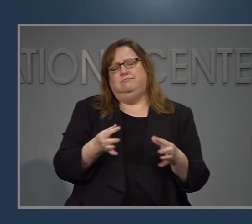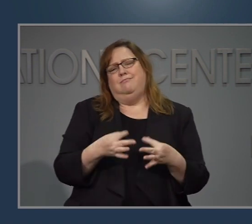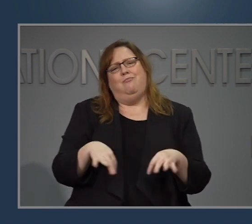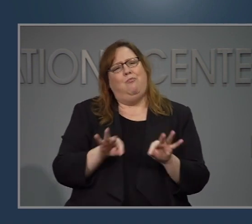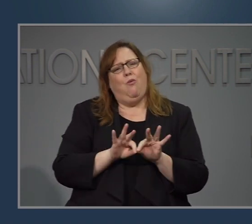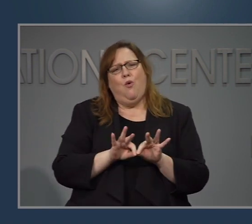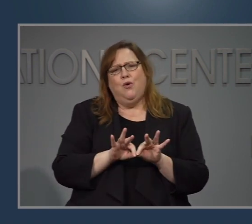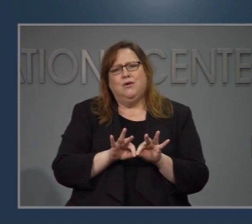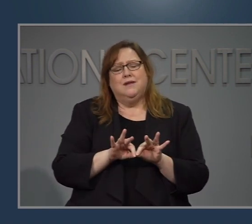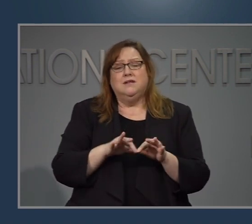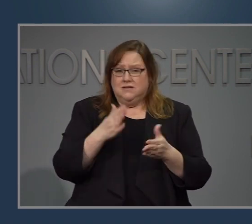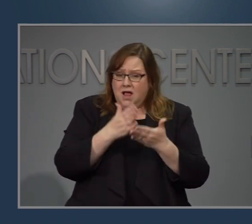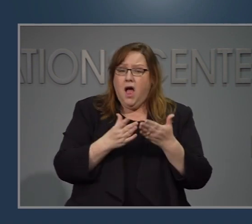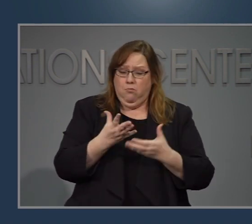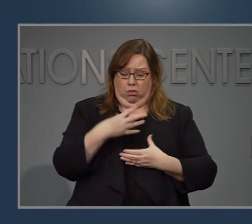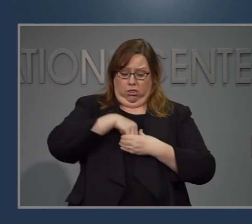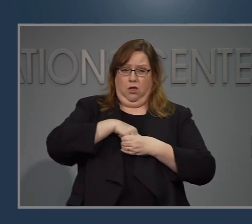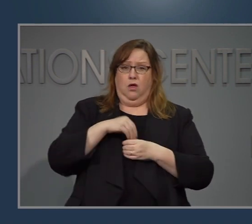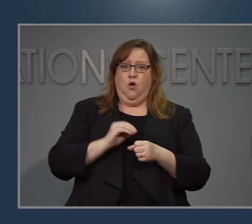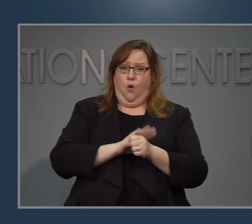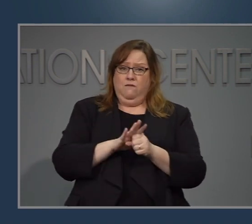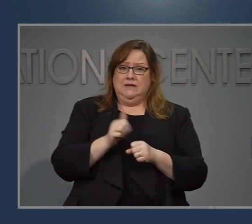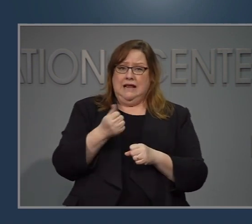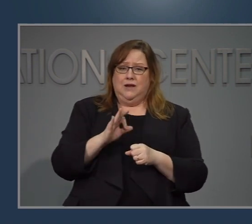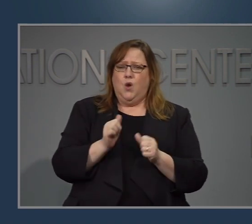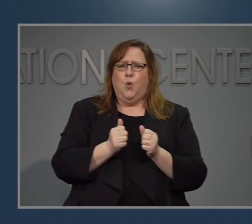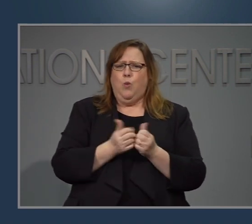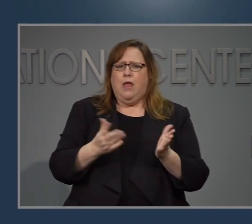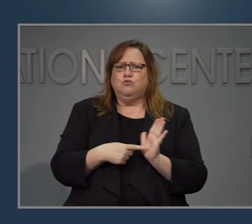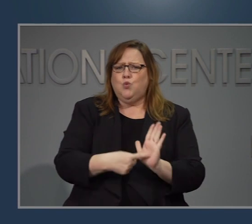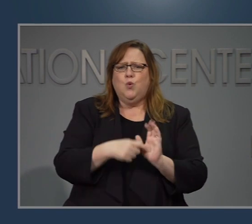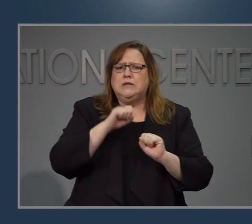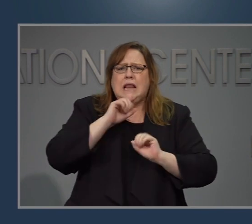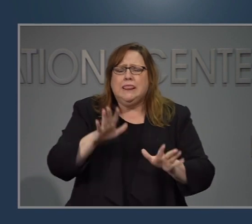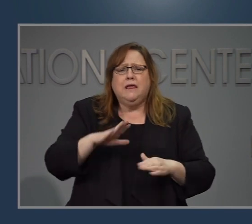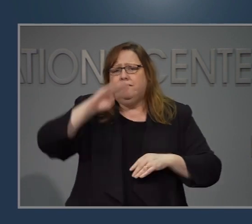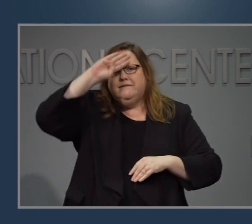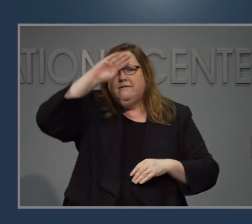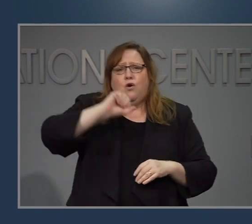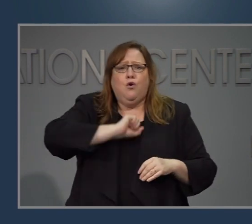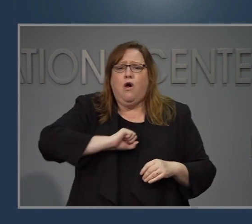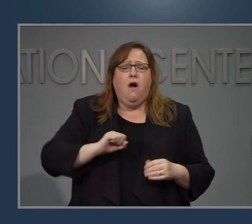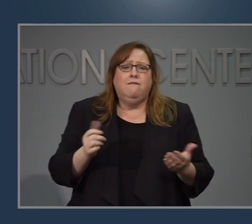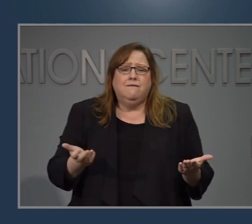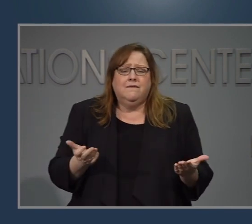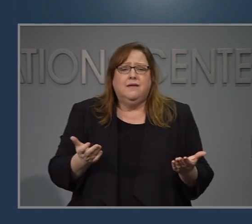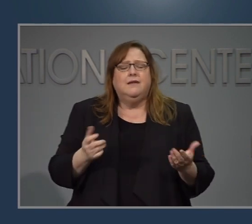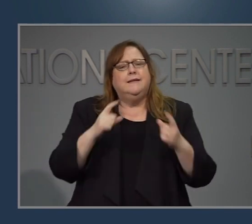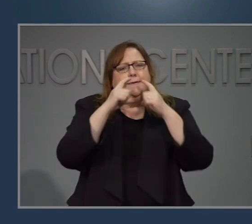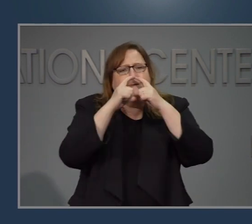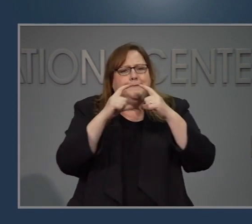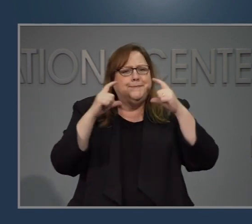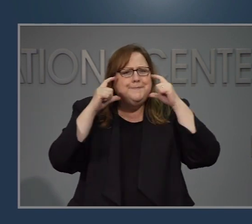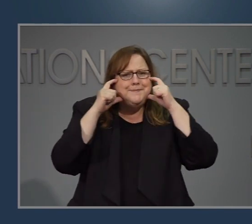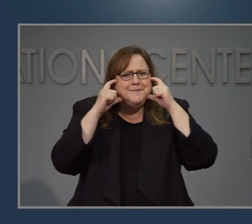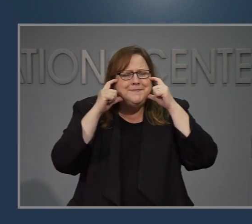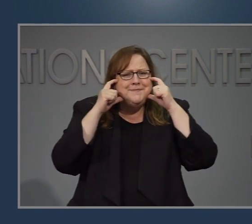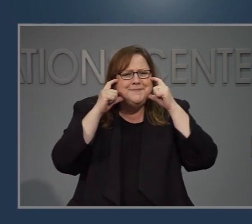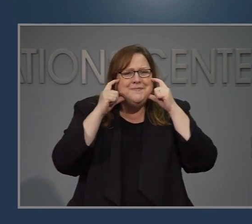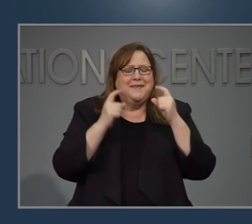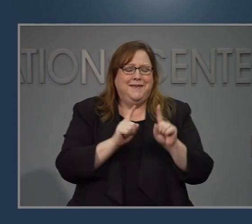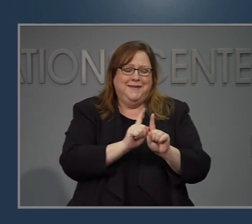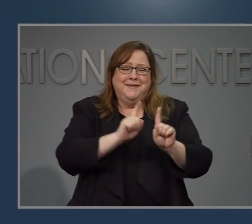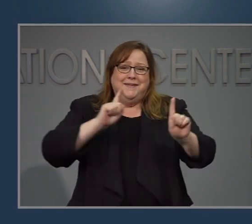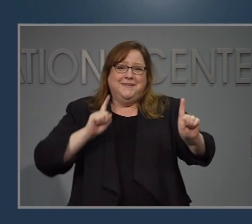diecinueve y no tienen síntomas. si no ponemos en práctica las tres dobleos en inglés usar distanciar y lavarse sin darnos